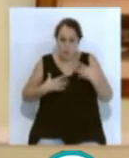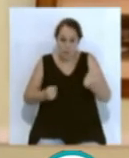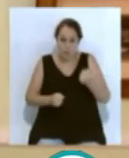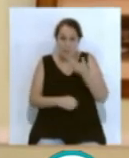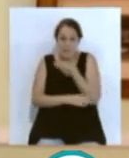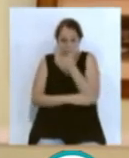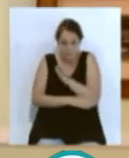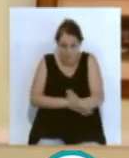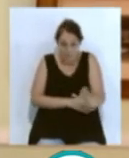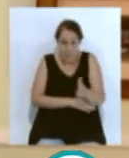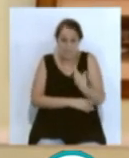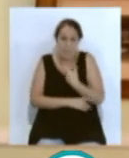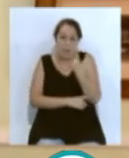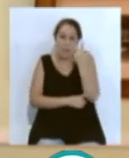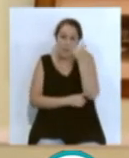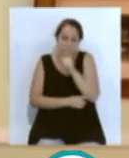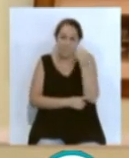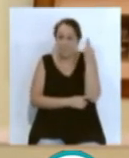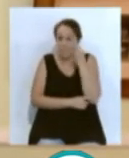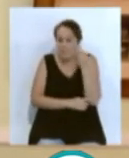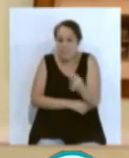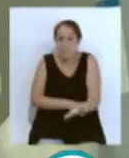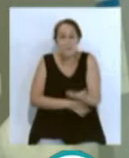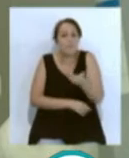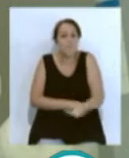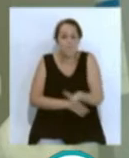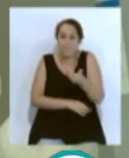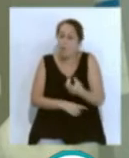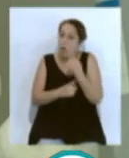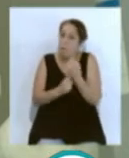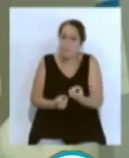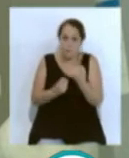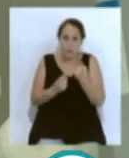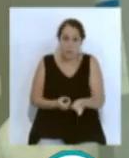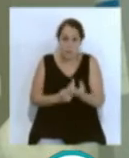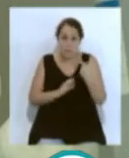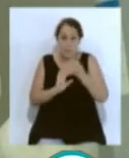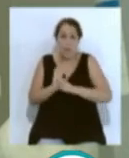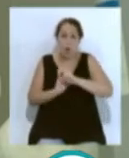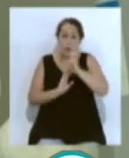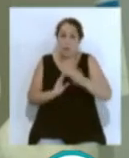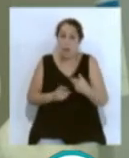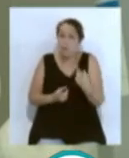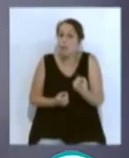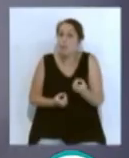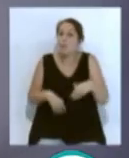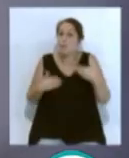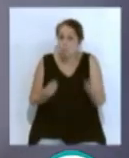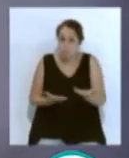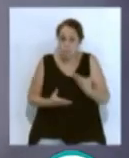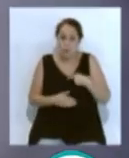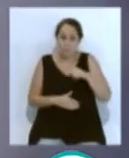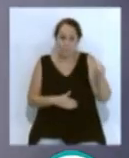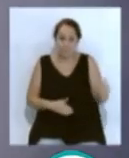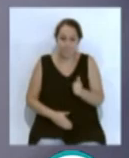y las necesitan y son imprescindibles. Otra de las medidas imprescindibles para los pediatras es la implantación